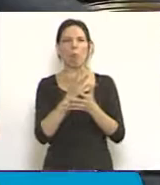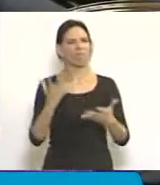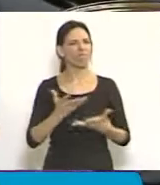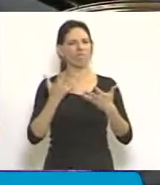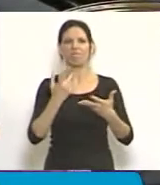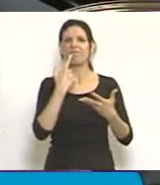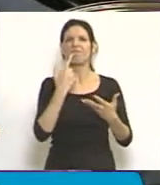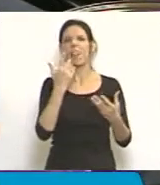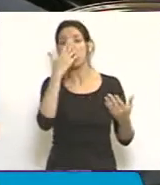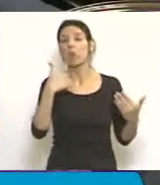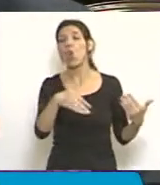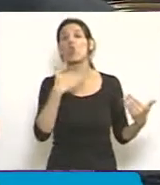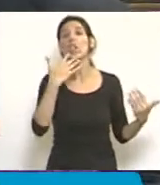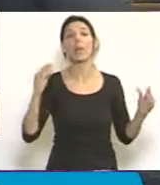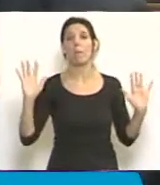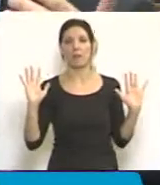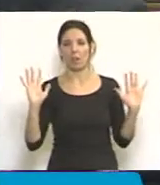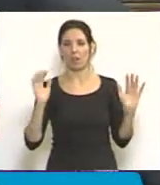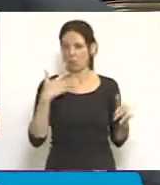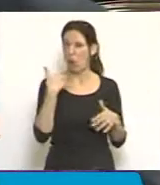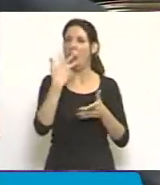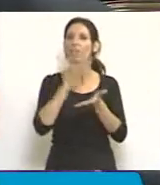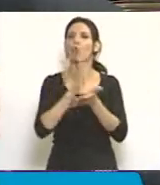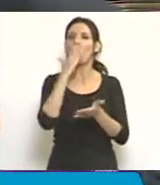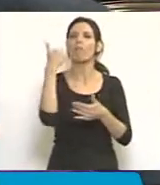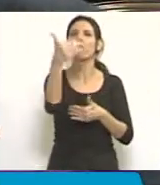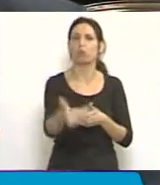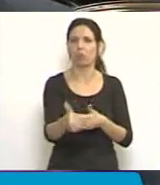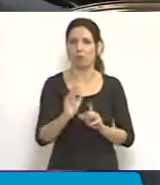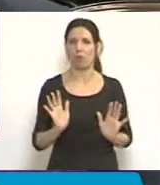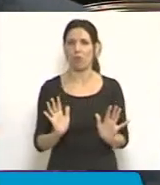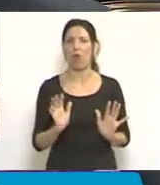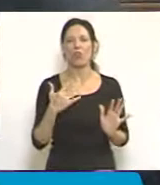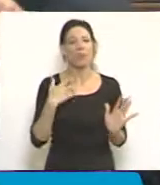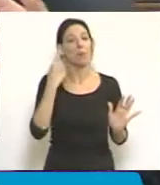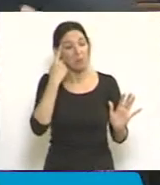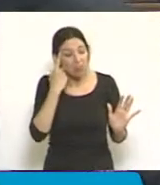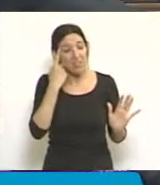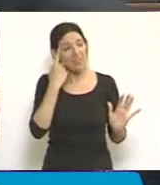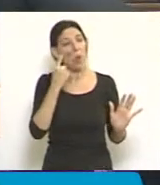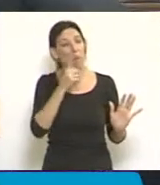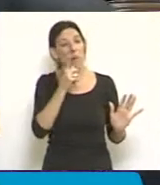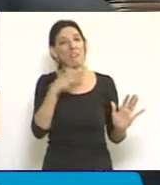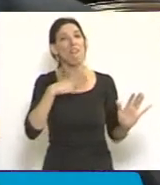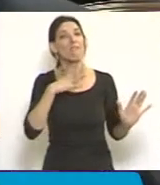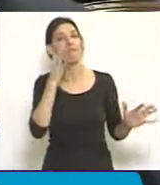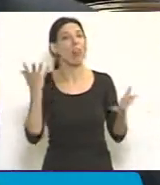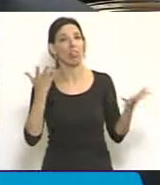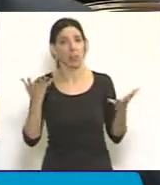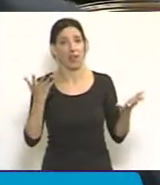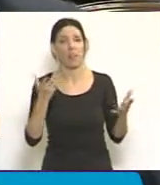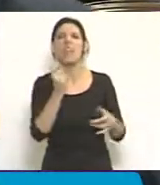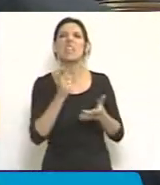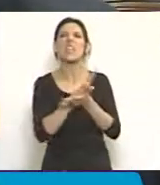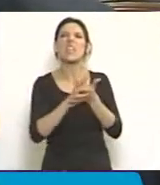a pasar? Yo no tengo por qué predecirlo, pero creo sinceramente que va a haber una carencia. ¿Quién resuelve